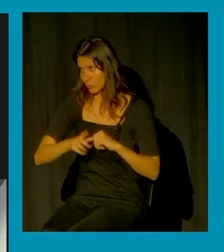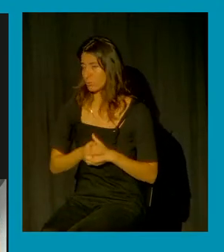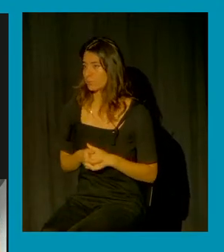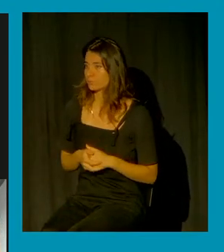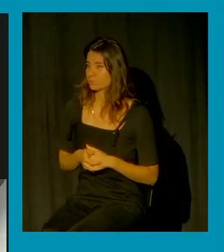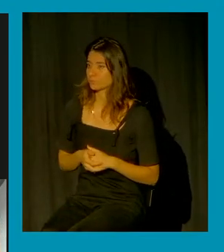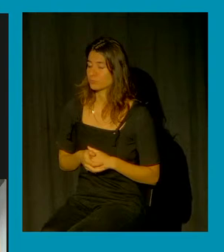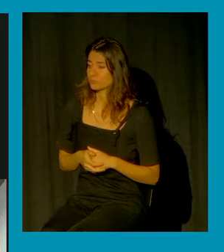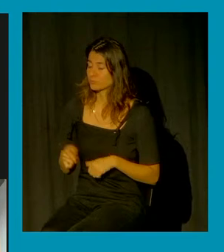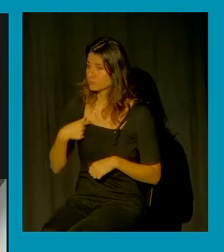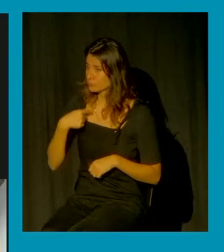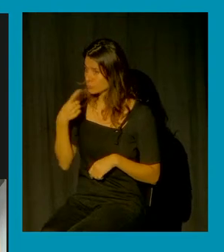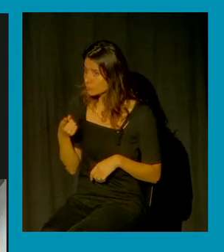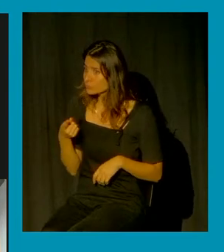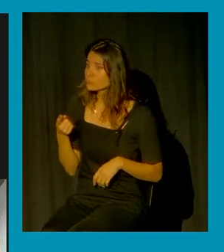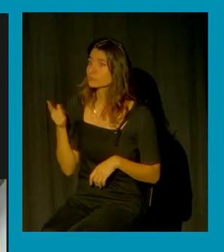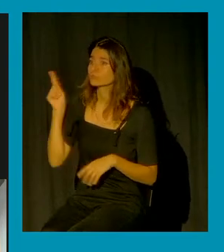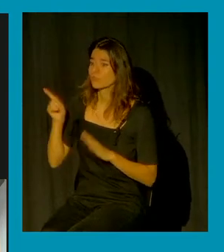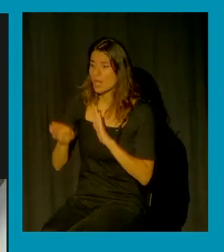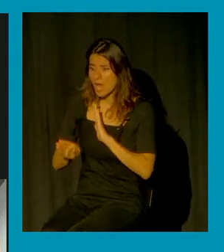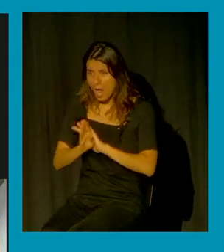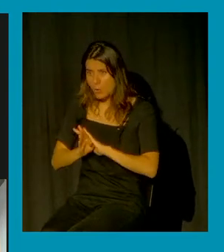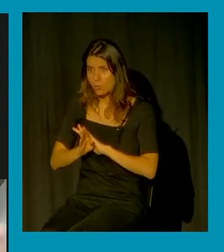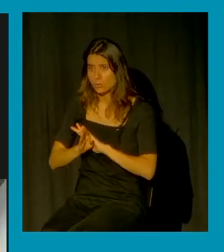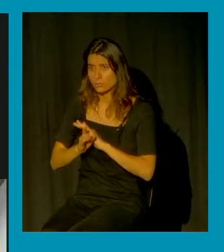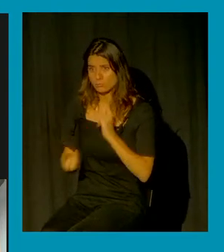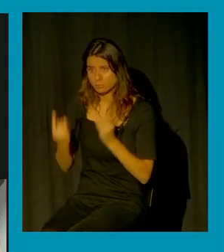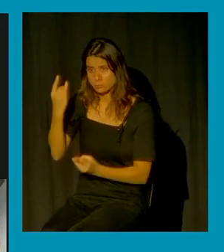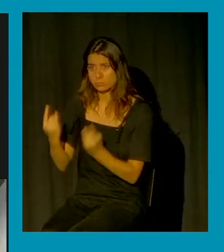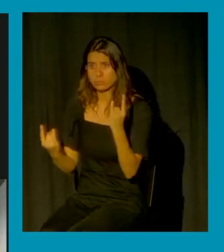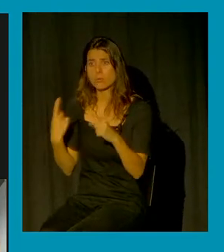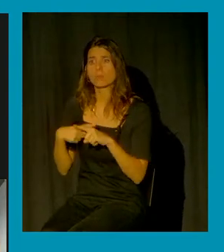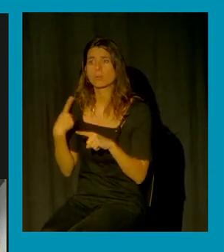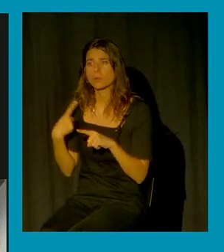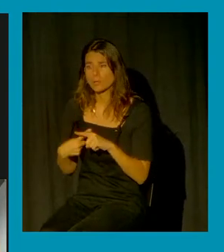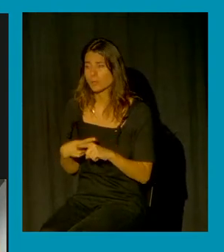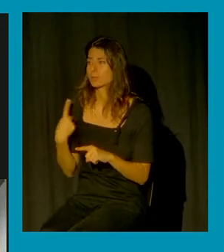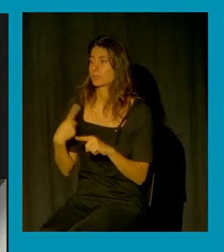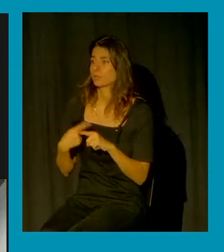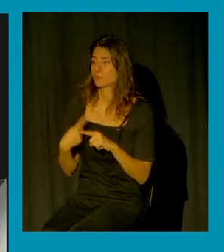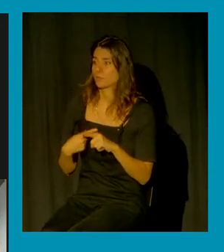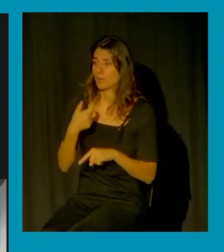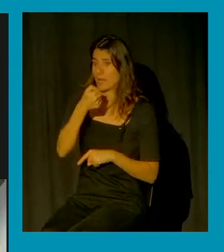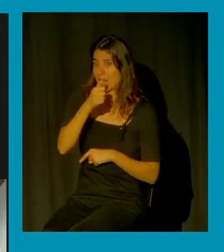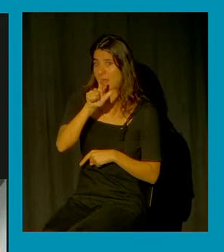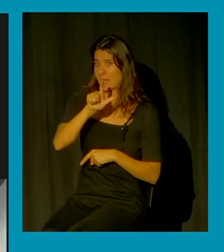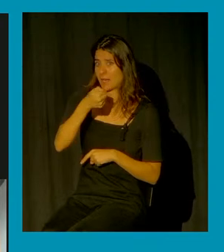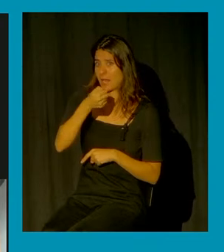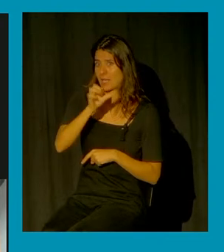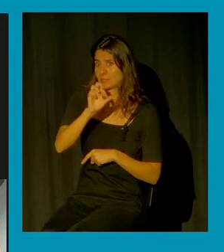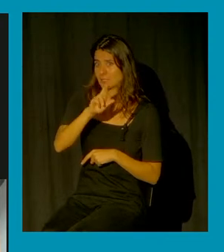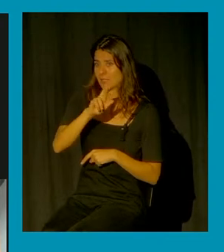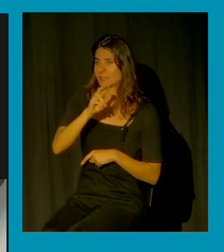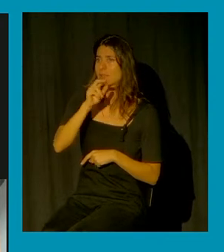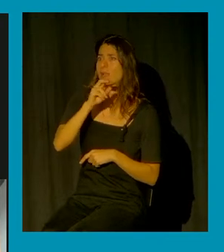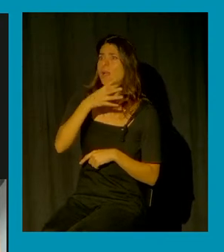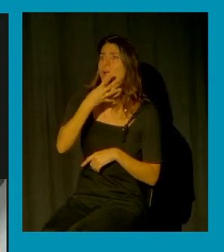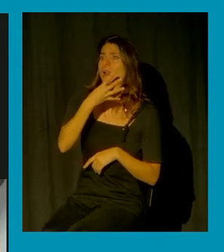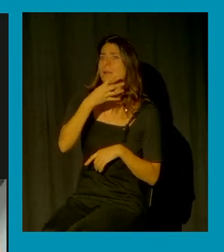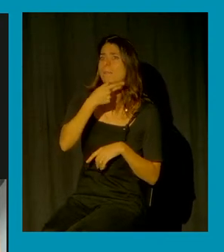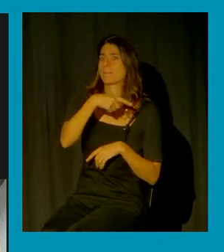¿por qué digo que esto sigue ocurriendo? porque bueno pues esto Alcácer ocurrió en el 93 pero esto es un